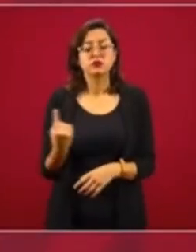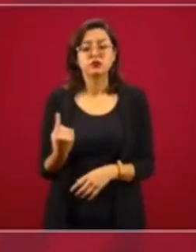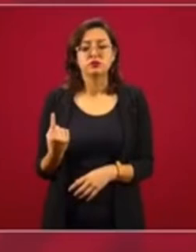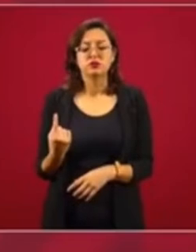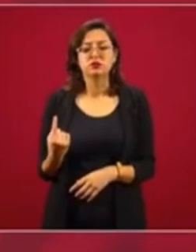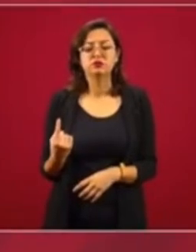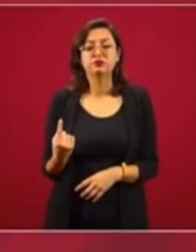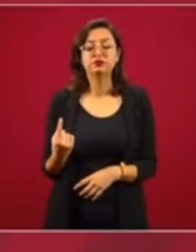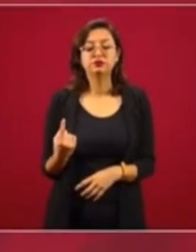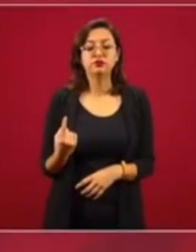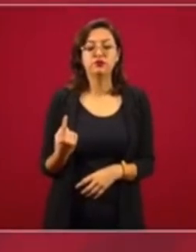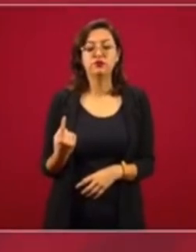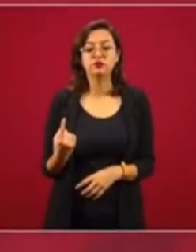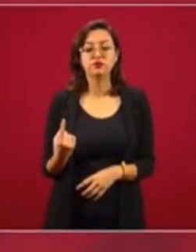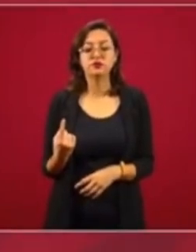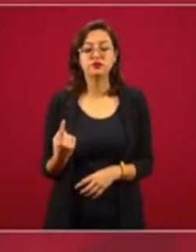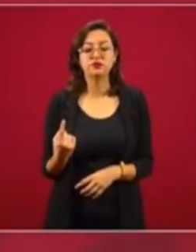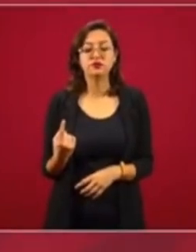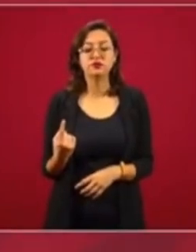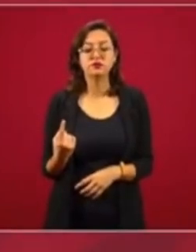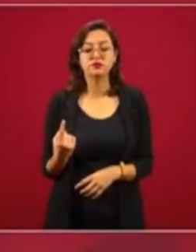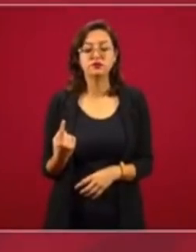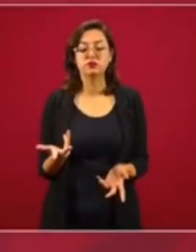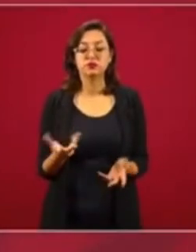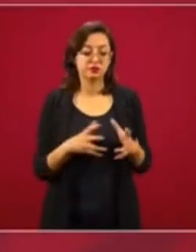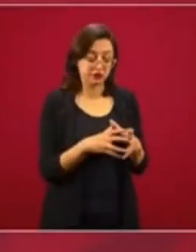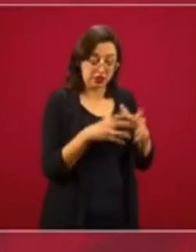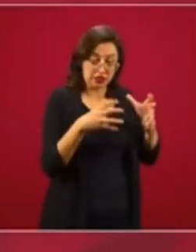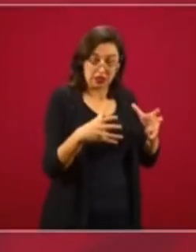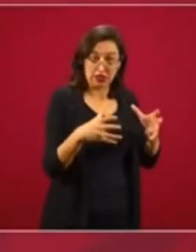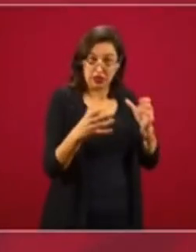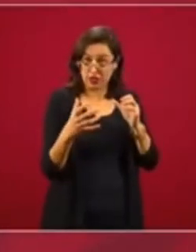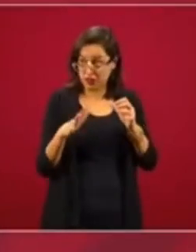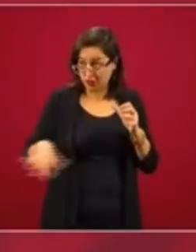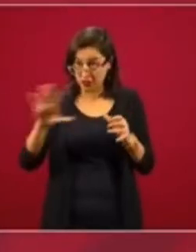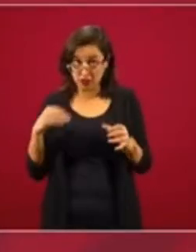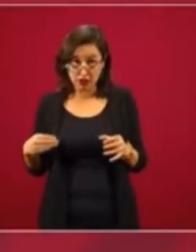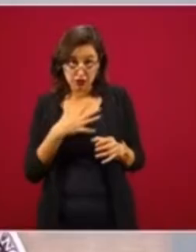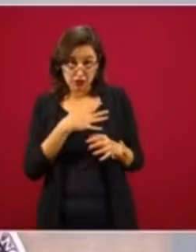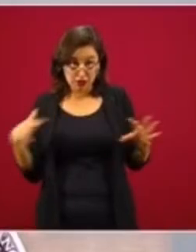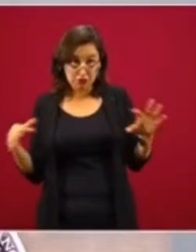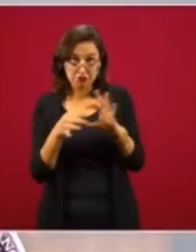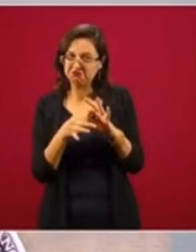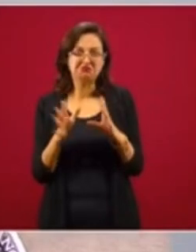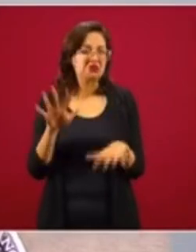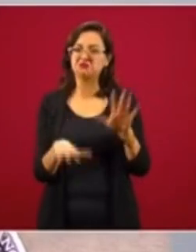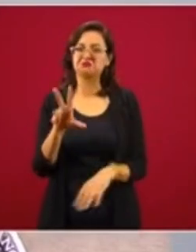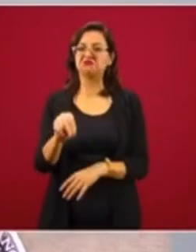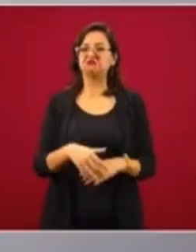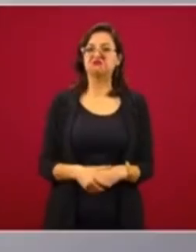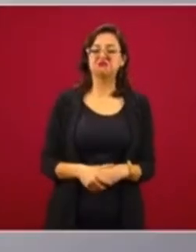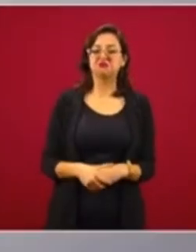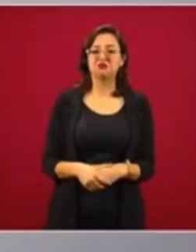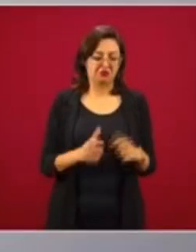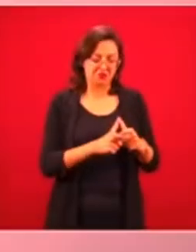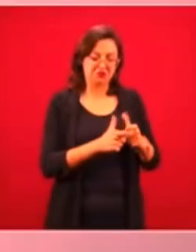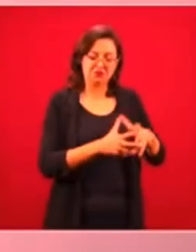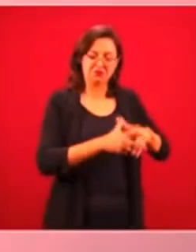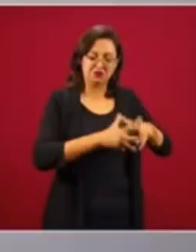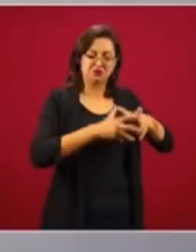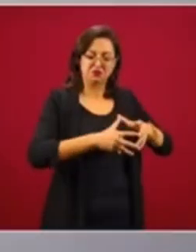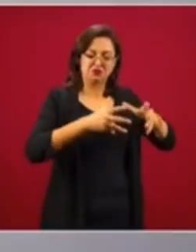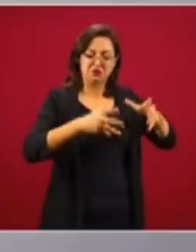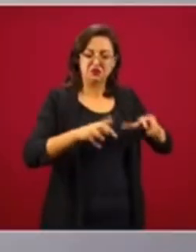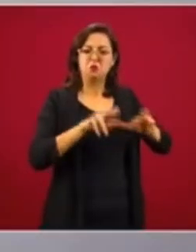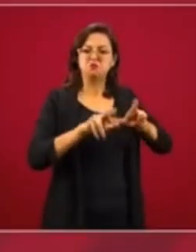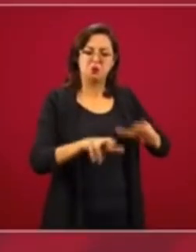Porque no quiere decir que si hay crecimiento hay bienestar, eso está probado, que no siempre es así. Crecer es que